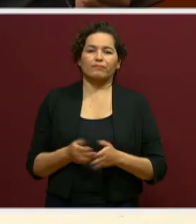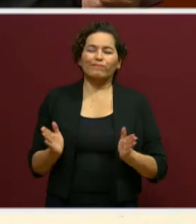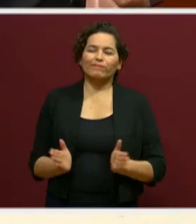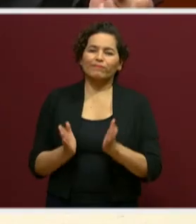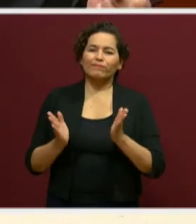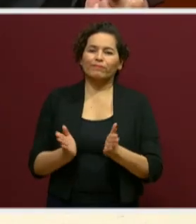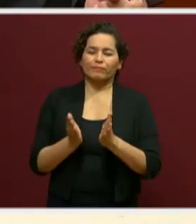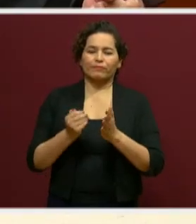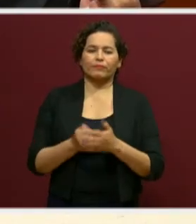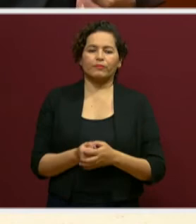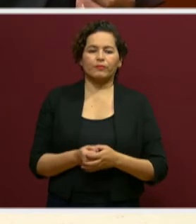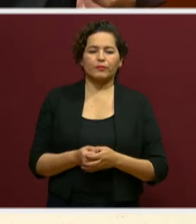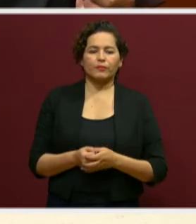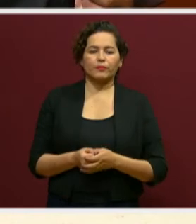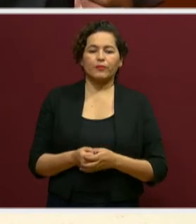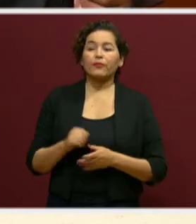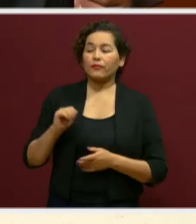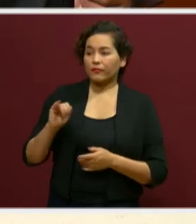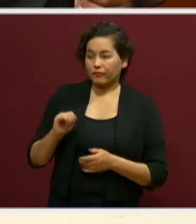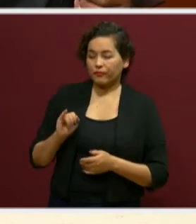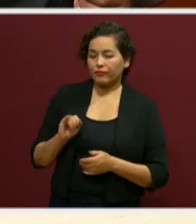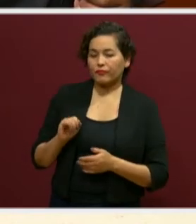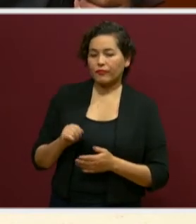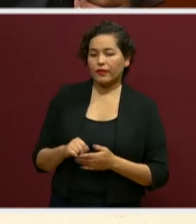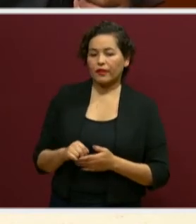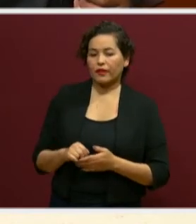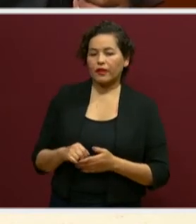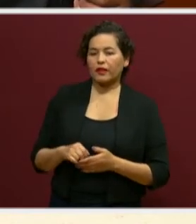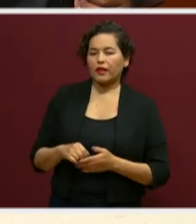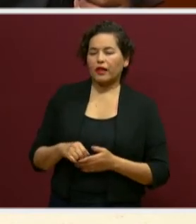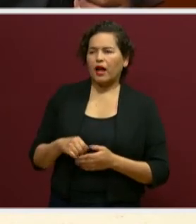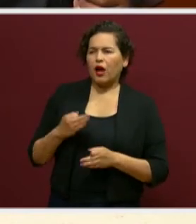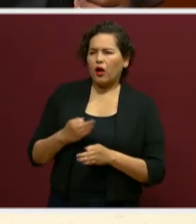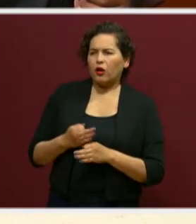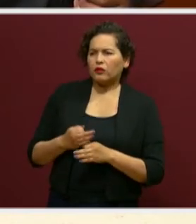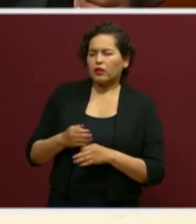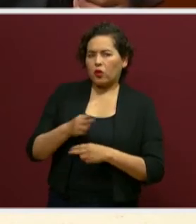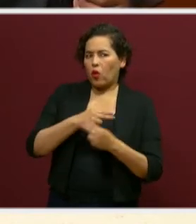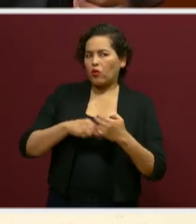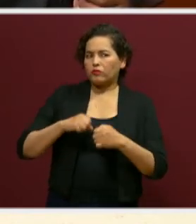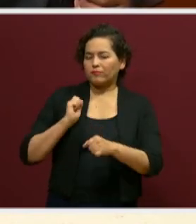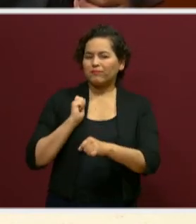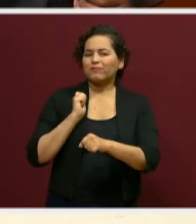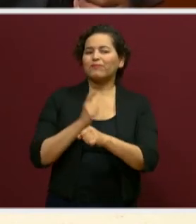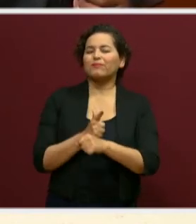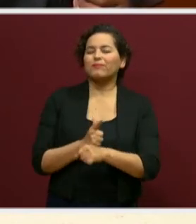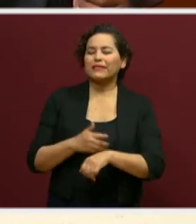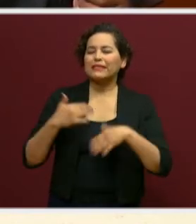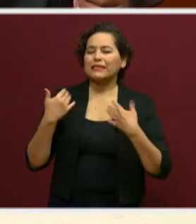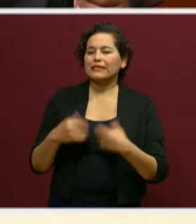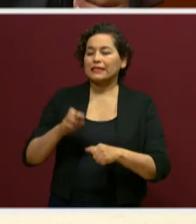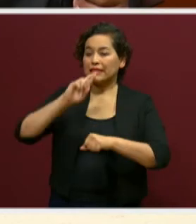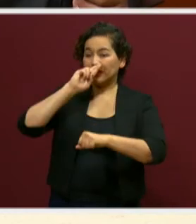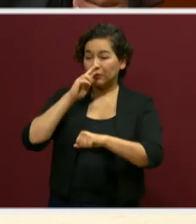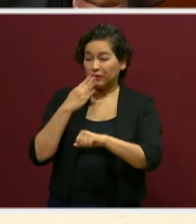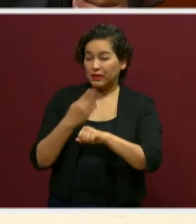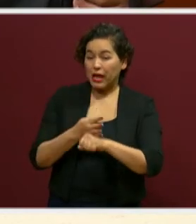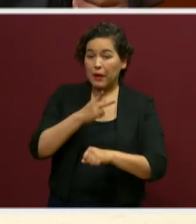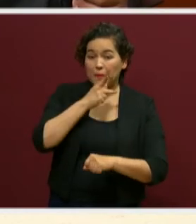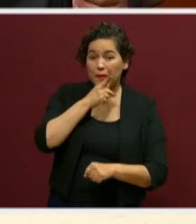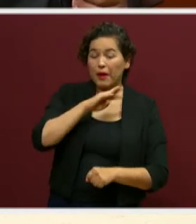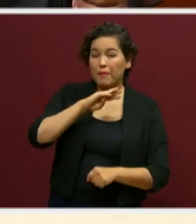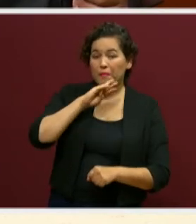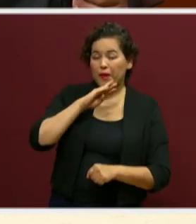Claro, yo creo que en este tiempo también se dieron cuenta, nos dimos cuenta como padres de familia, la gran responsabilidad que tenemos nosotros.